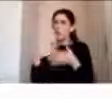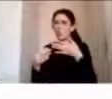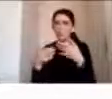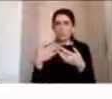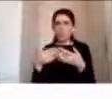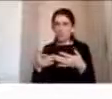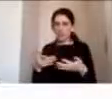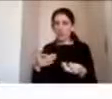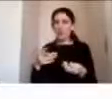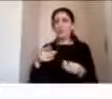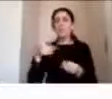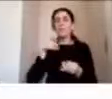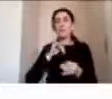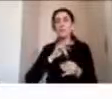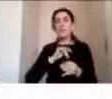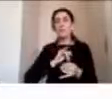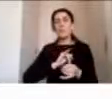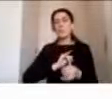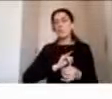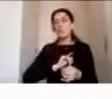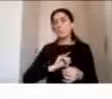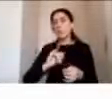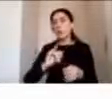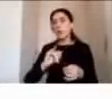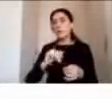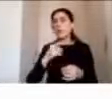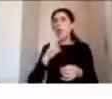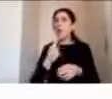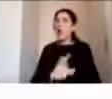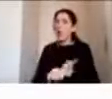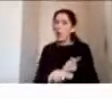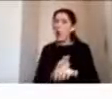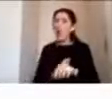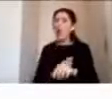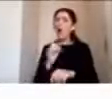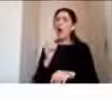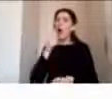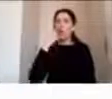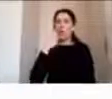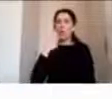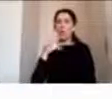y suele resolverse por sí sola a las horas o días posteriores a la lesión